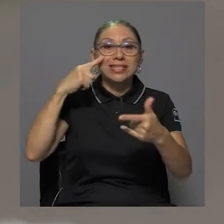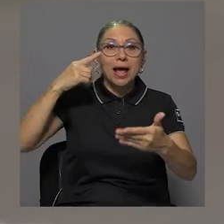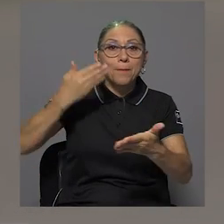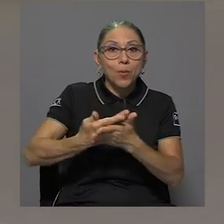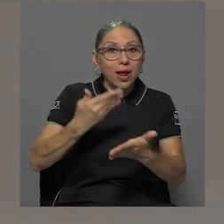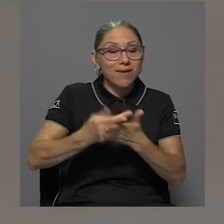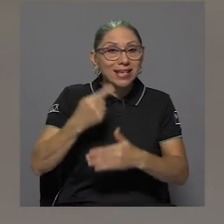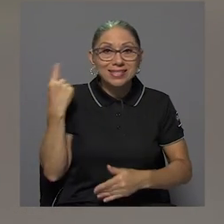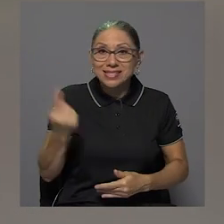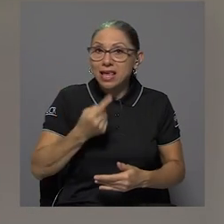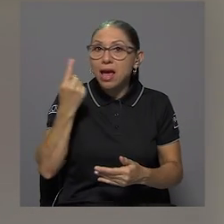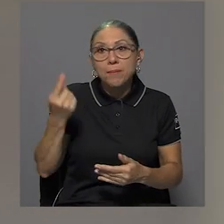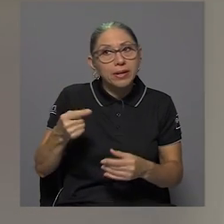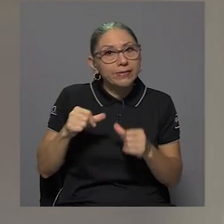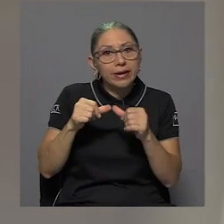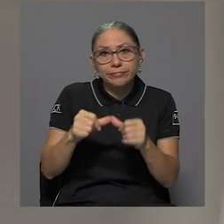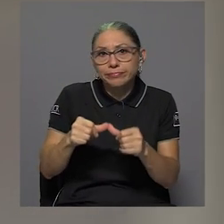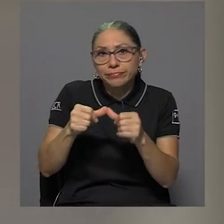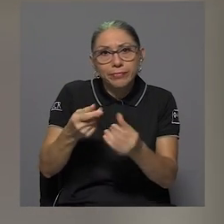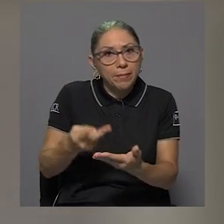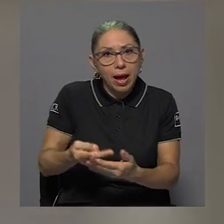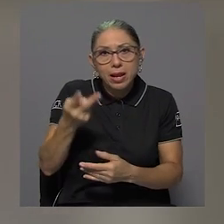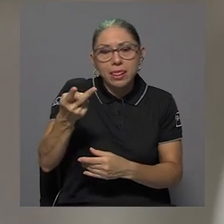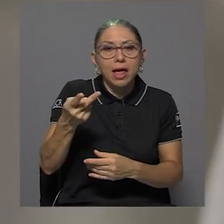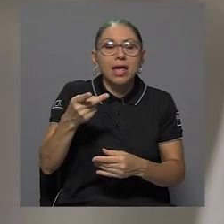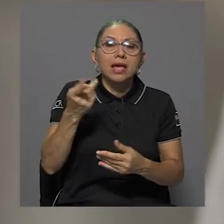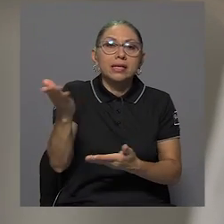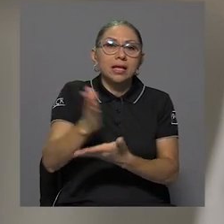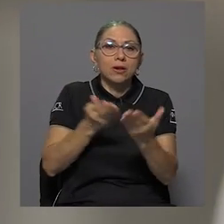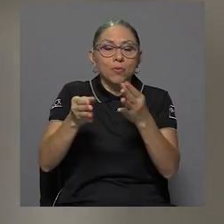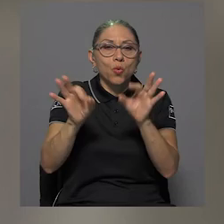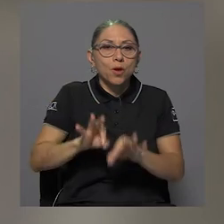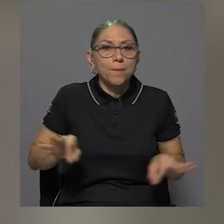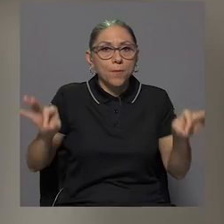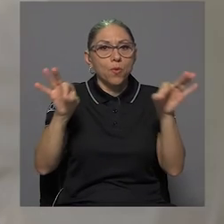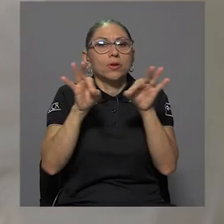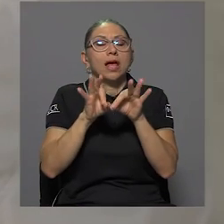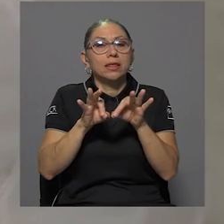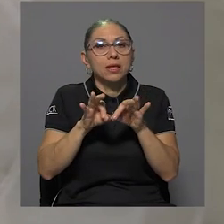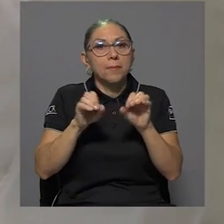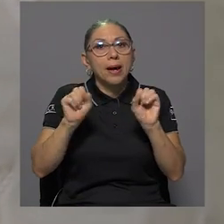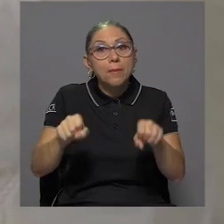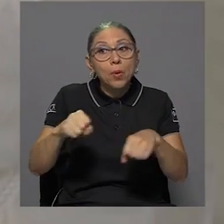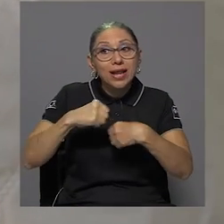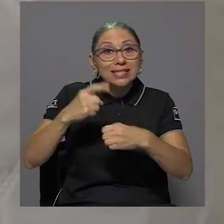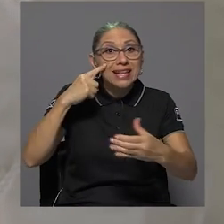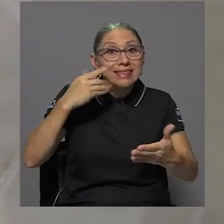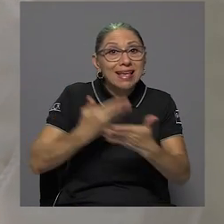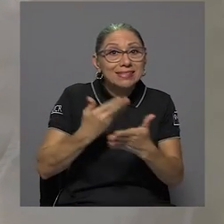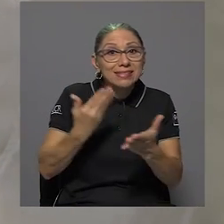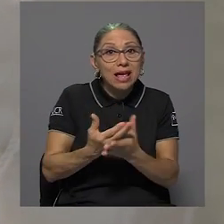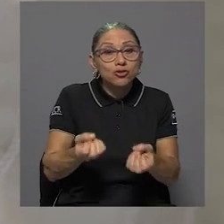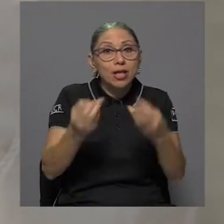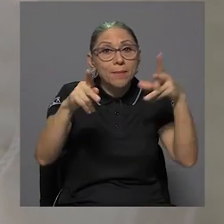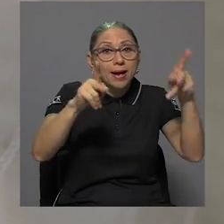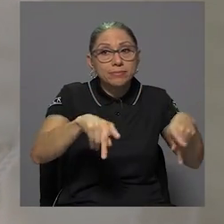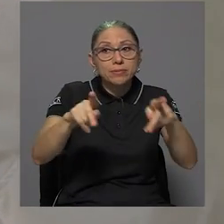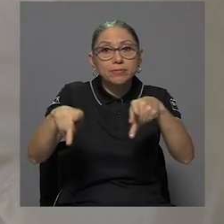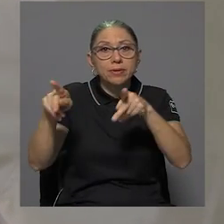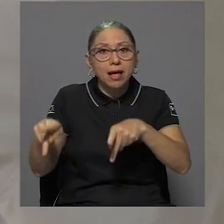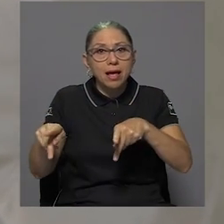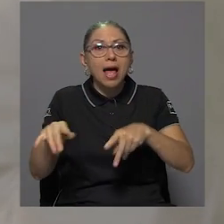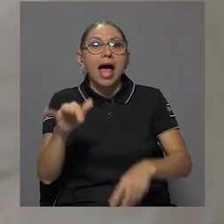va a ser válida y creo que es un recurso muy importante para poder hacer testeos masivos y poder